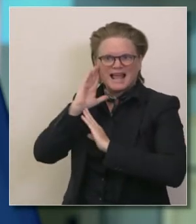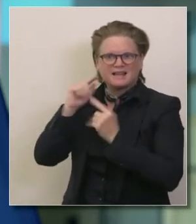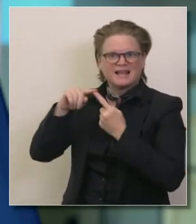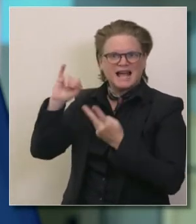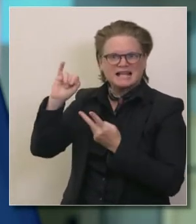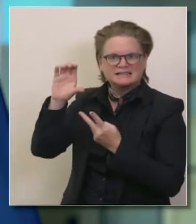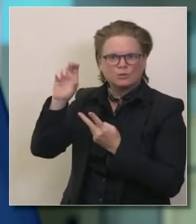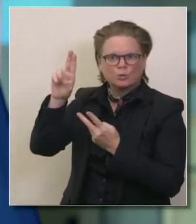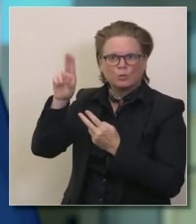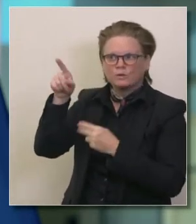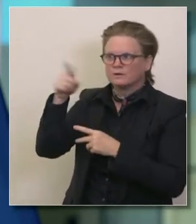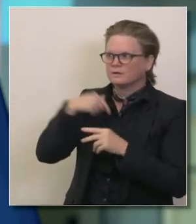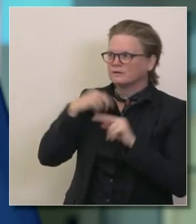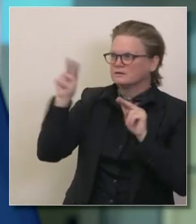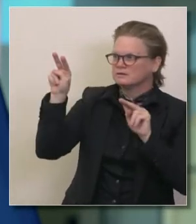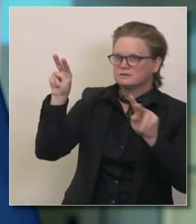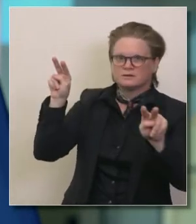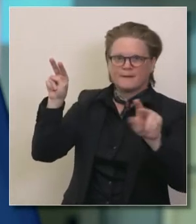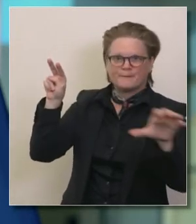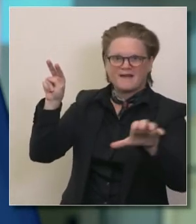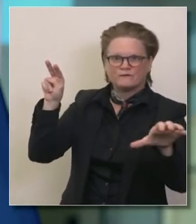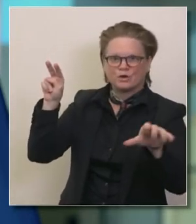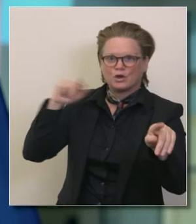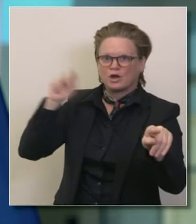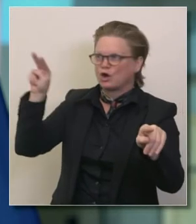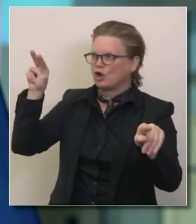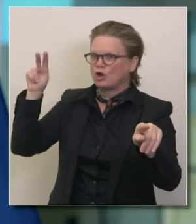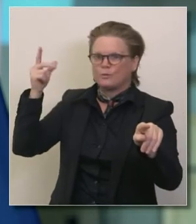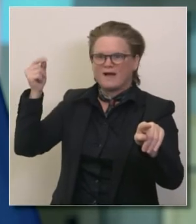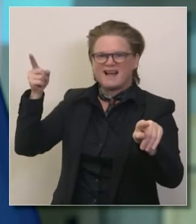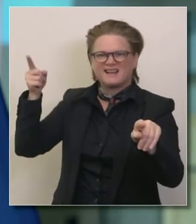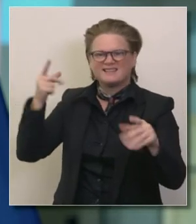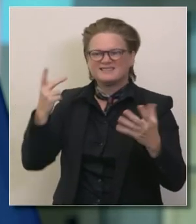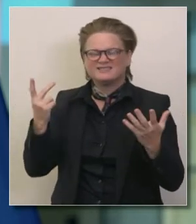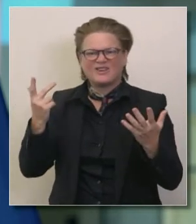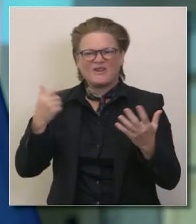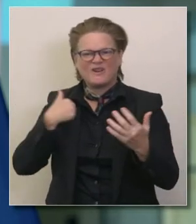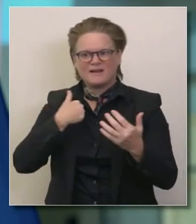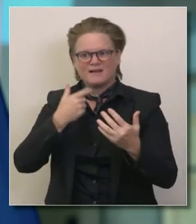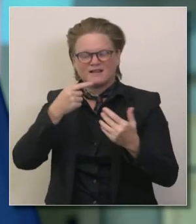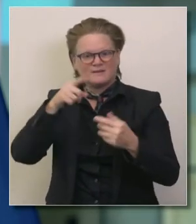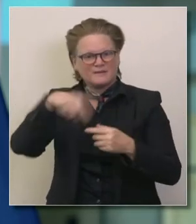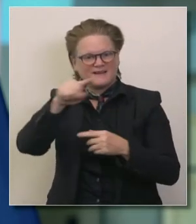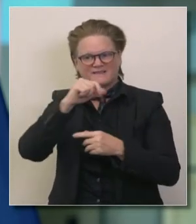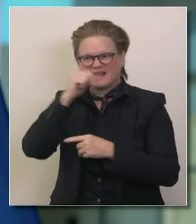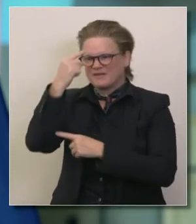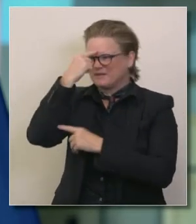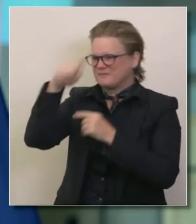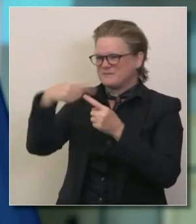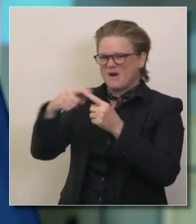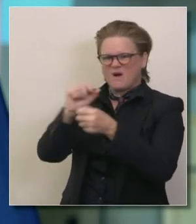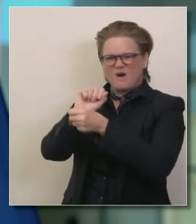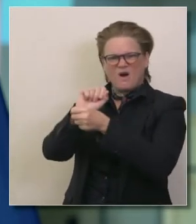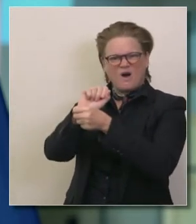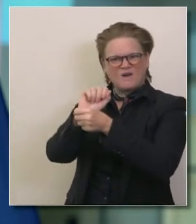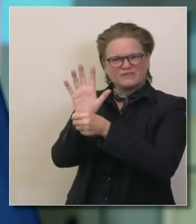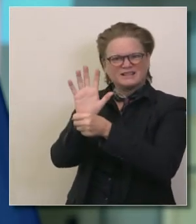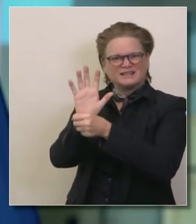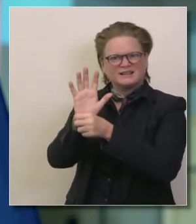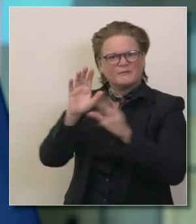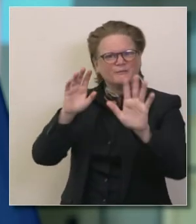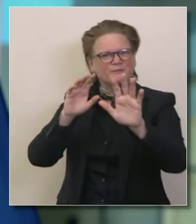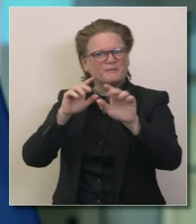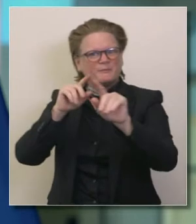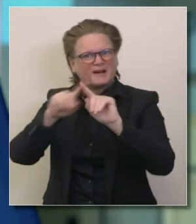atender COVID no sólo COVID sino todas las emergencias locales en los sistemas locales de hospitales la decisión